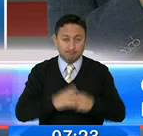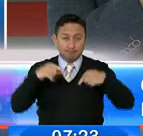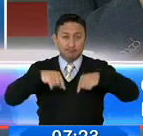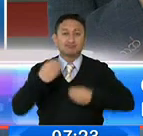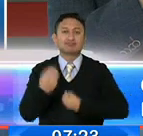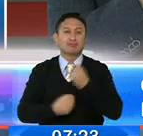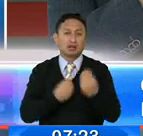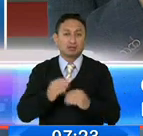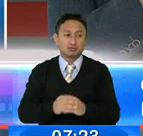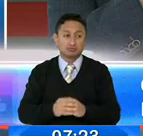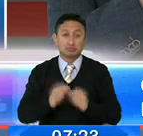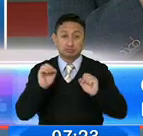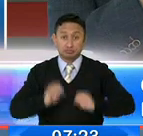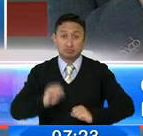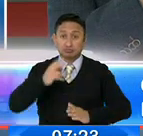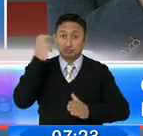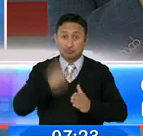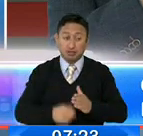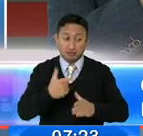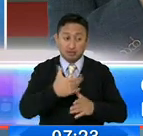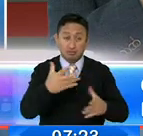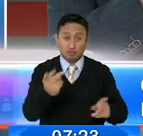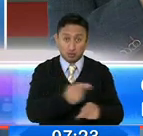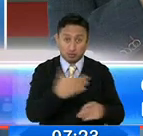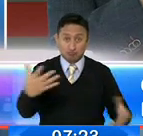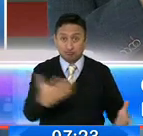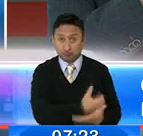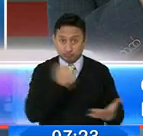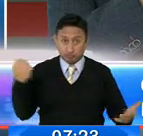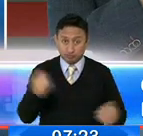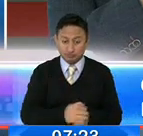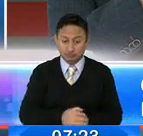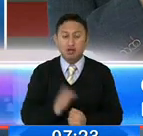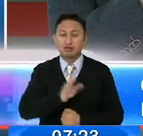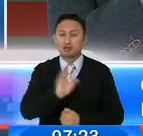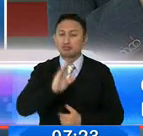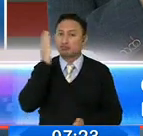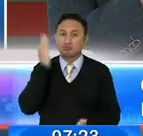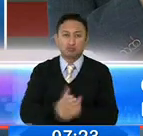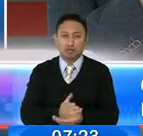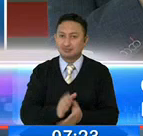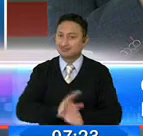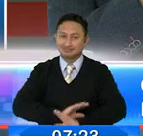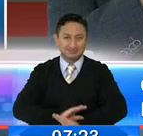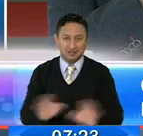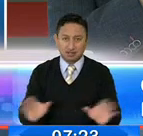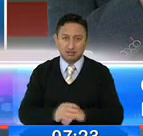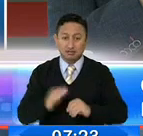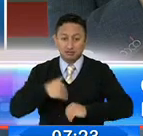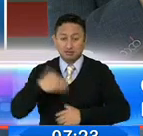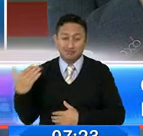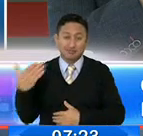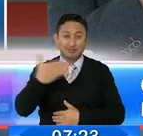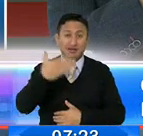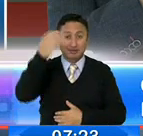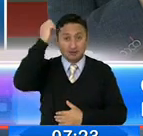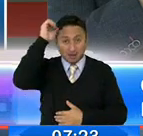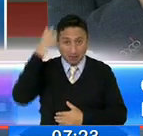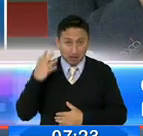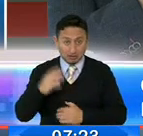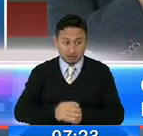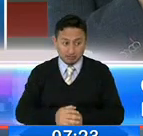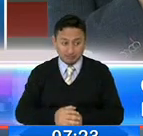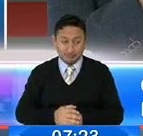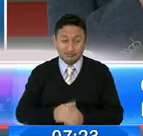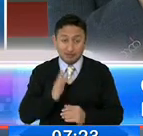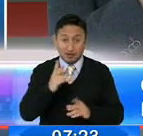momento no es ya no retiramos productos. Yo, por ejemplo, lo suspendí al 100 por ciento desde que salimos del semáforo amarillo. Pero lo que sí